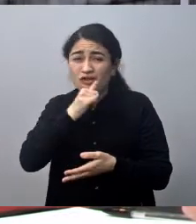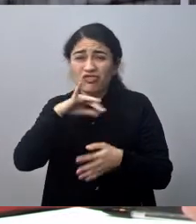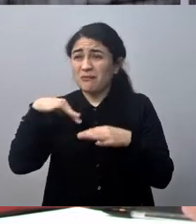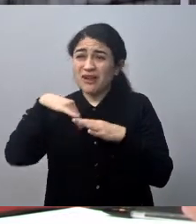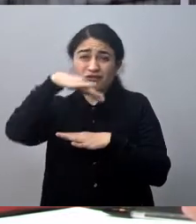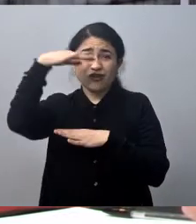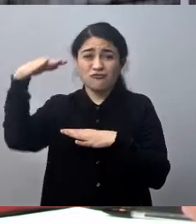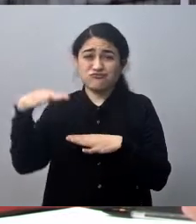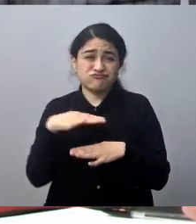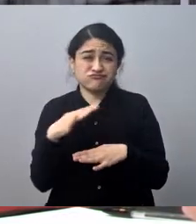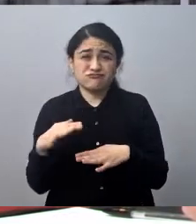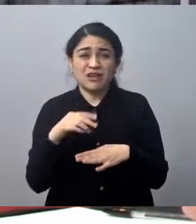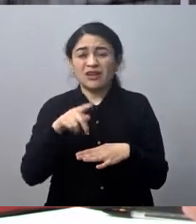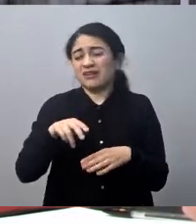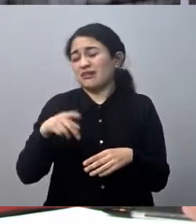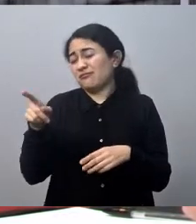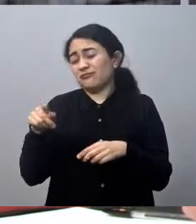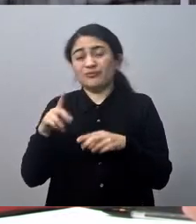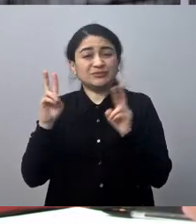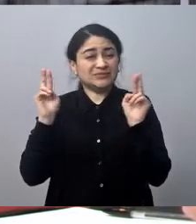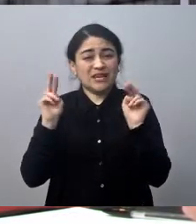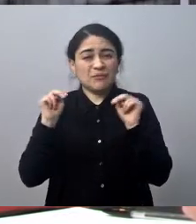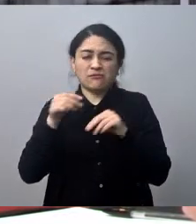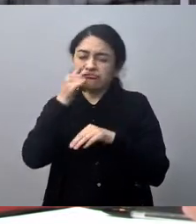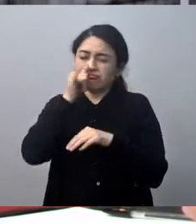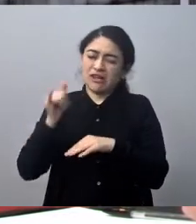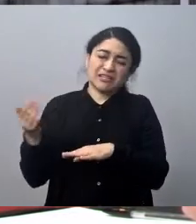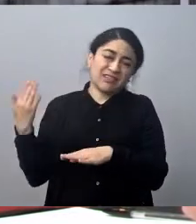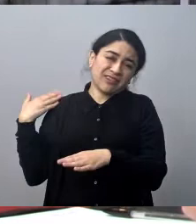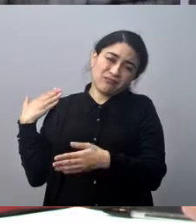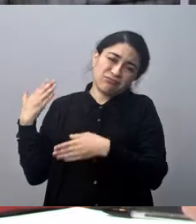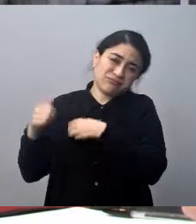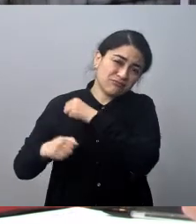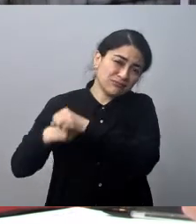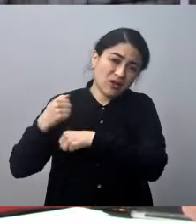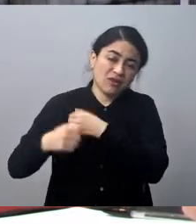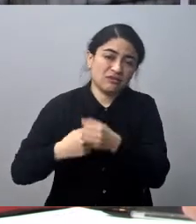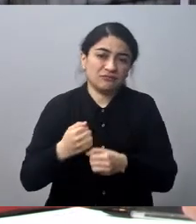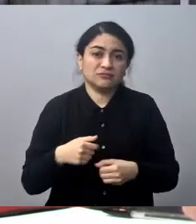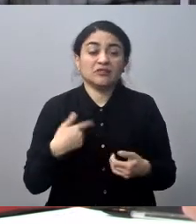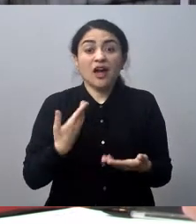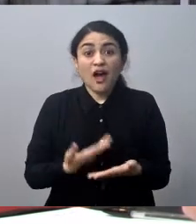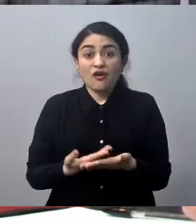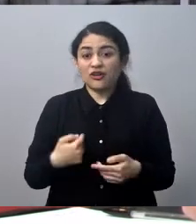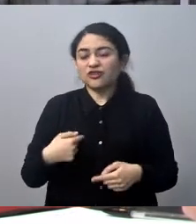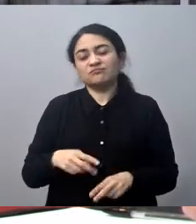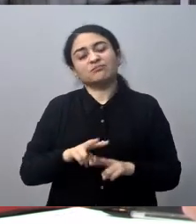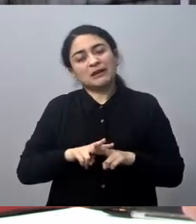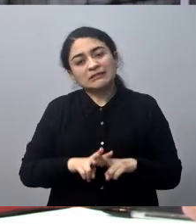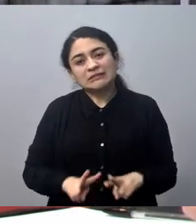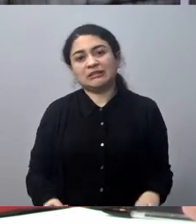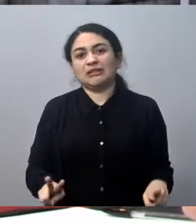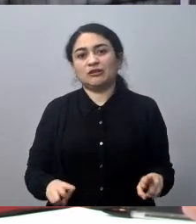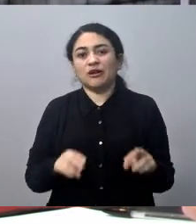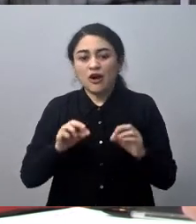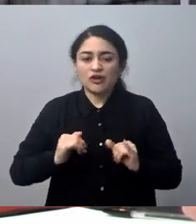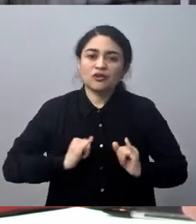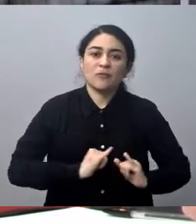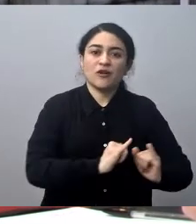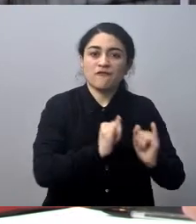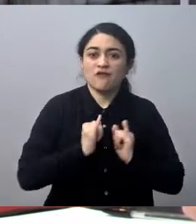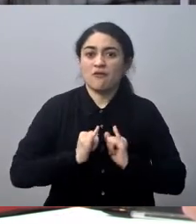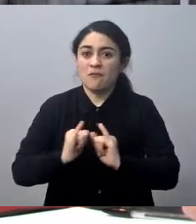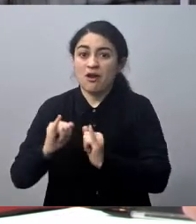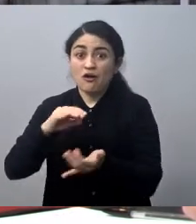pero es un tema que viene ambientalmente desde mucho tiempo atrás. Así que yo creo que en eso me quedé bastante tranquilo, hemos podido comunicar a la